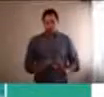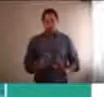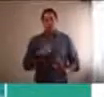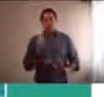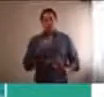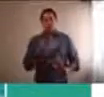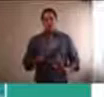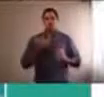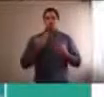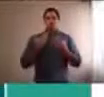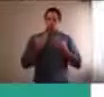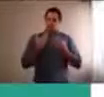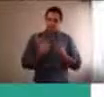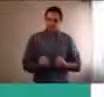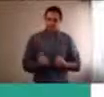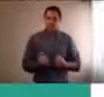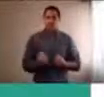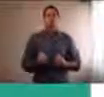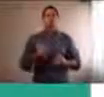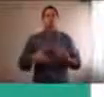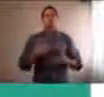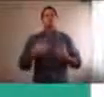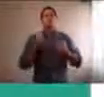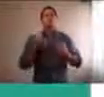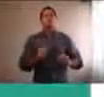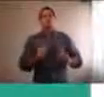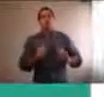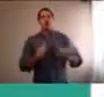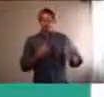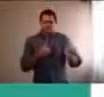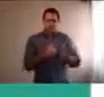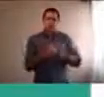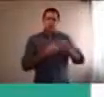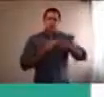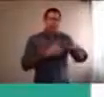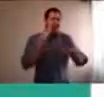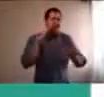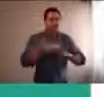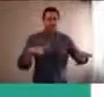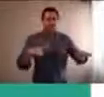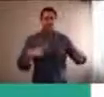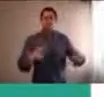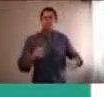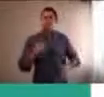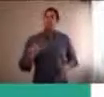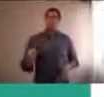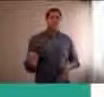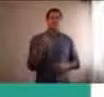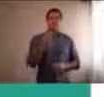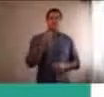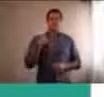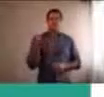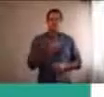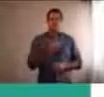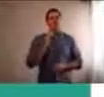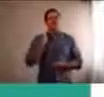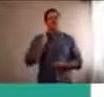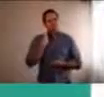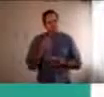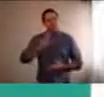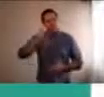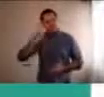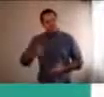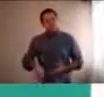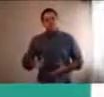eso usamos siempre la metáfora de, por un lado, de que tenemos que aceptar esta realidad. Esta realidad no la